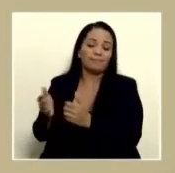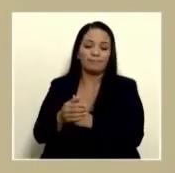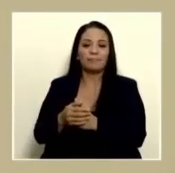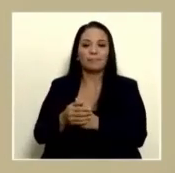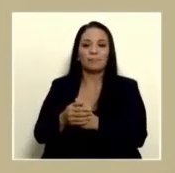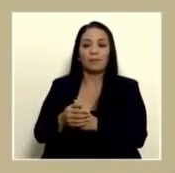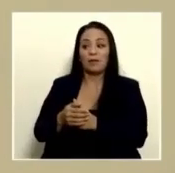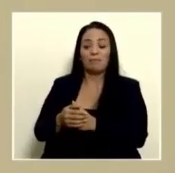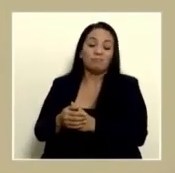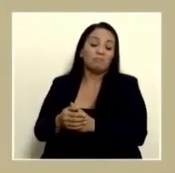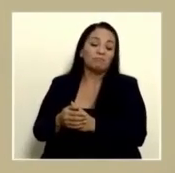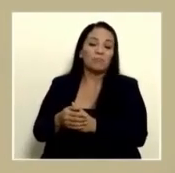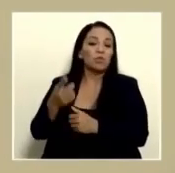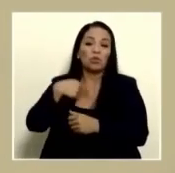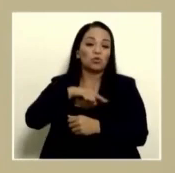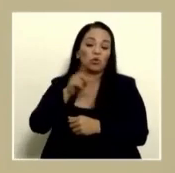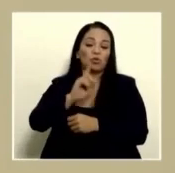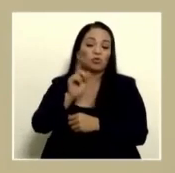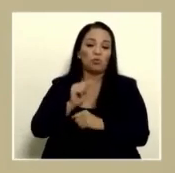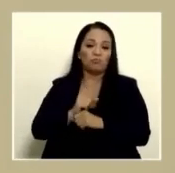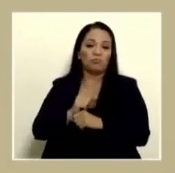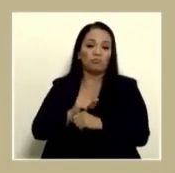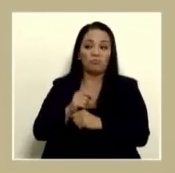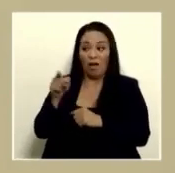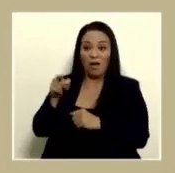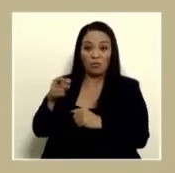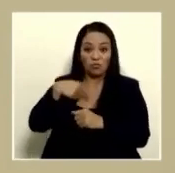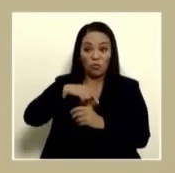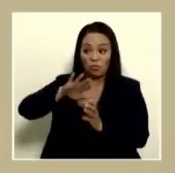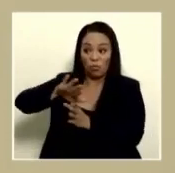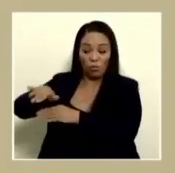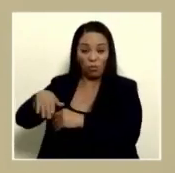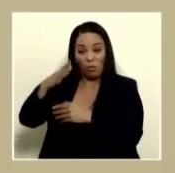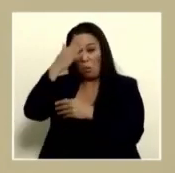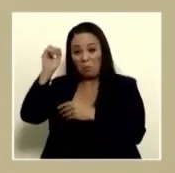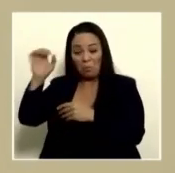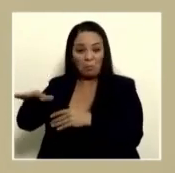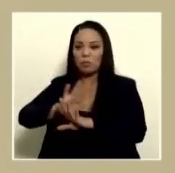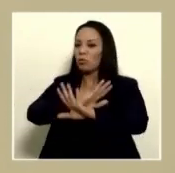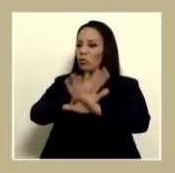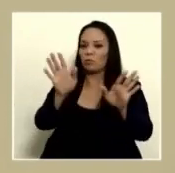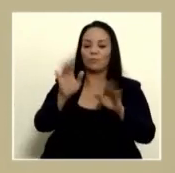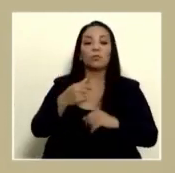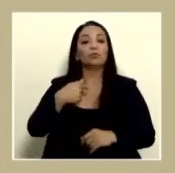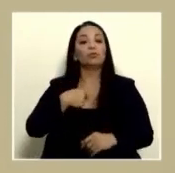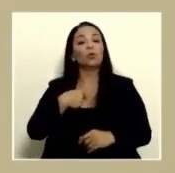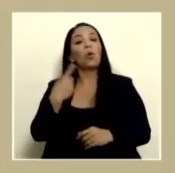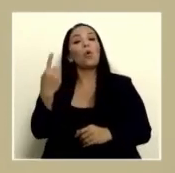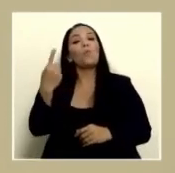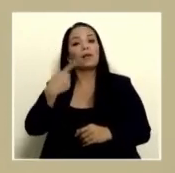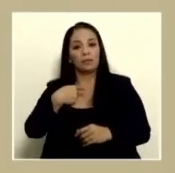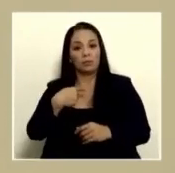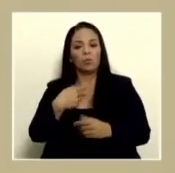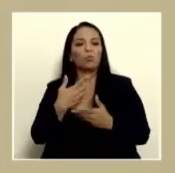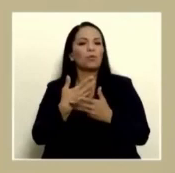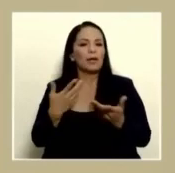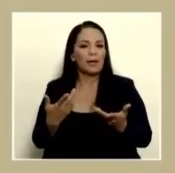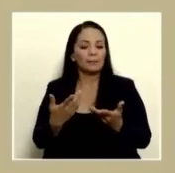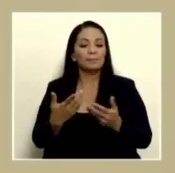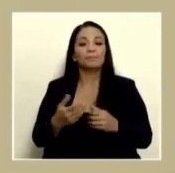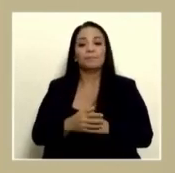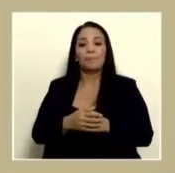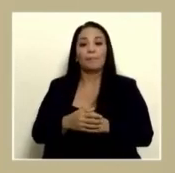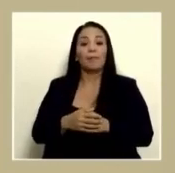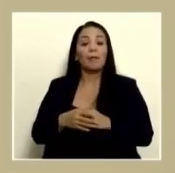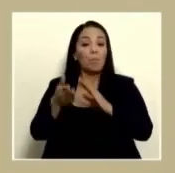olvido y abandonando el abandono de hecho yo tengo una obligación especial para el pueblo de limón por el apoyo